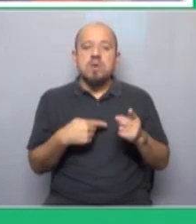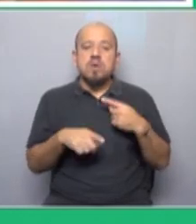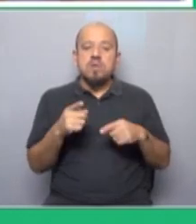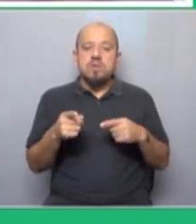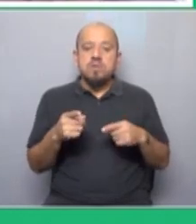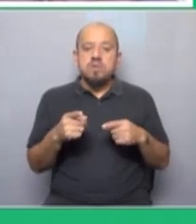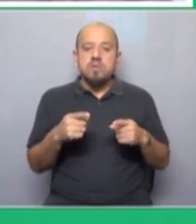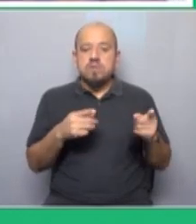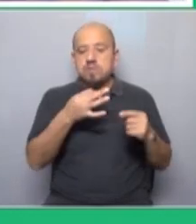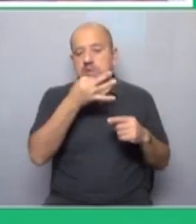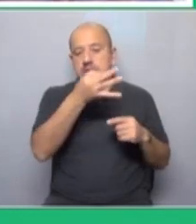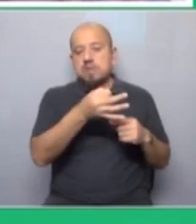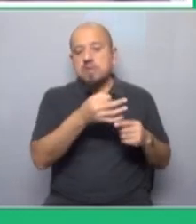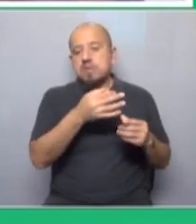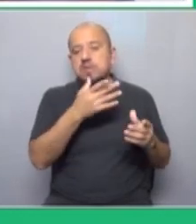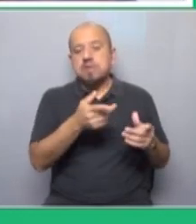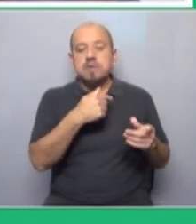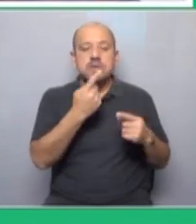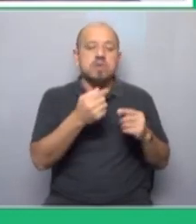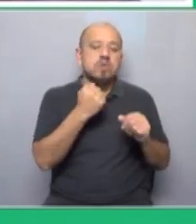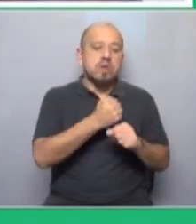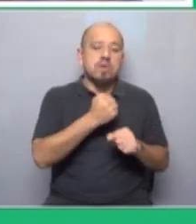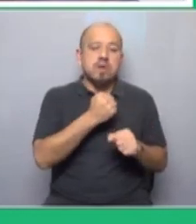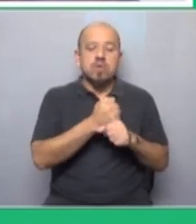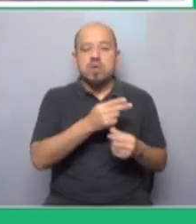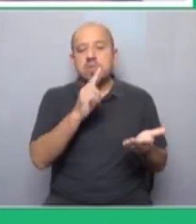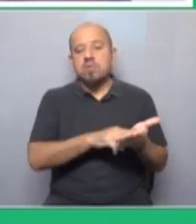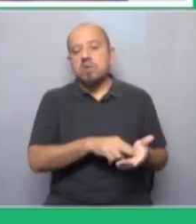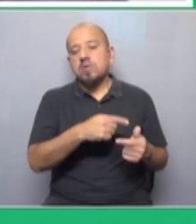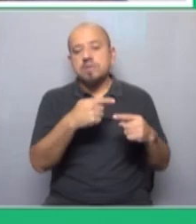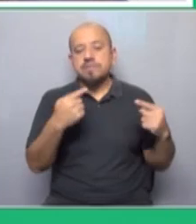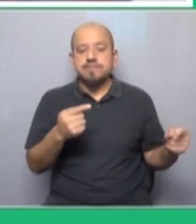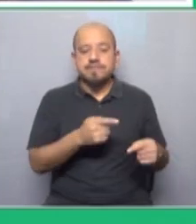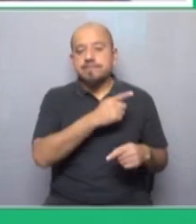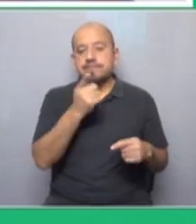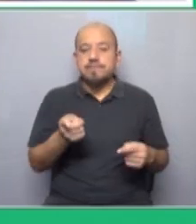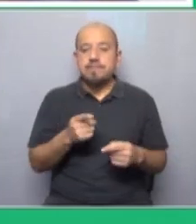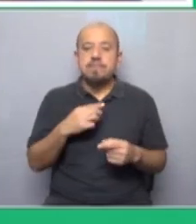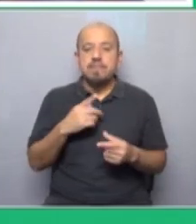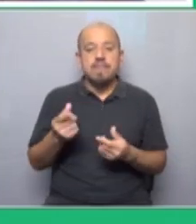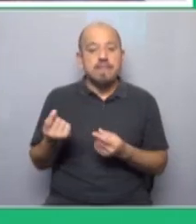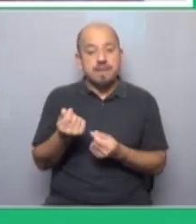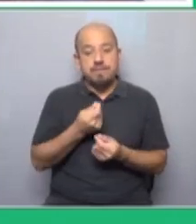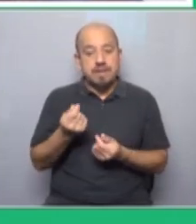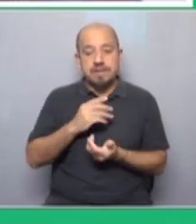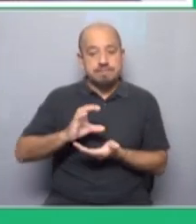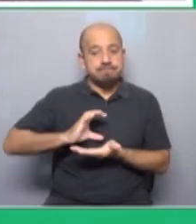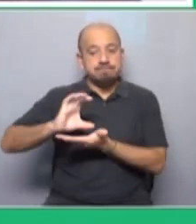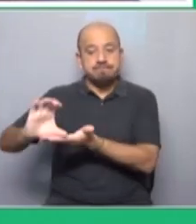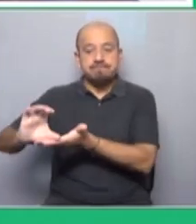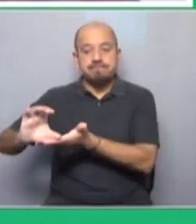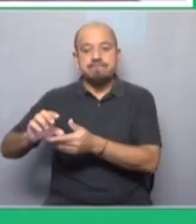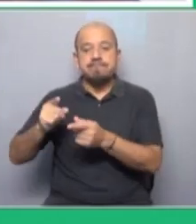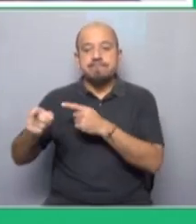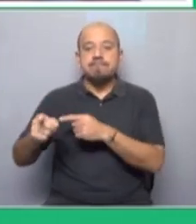mientras habla por un lado de la boca, de la clase obrera, del impuesto, etcétera, por otro lado, dedica todos los recursos de Estados Unidos